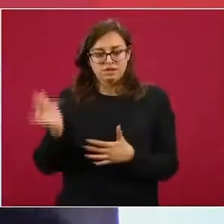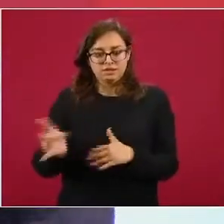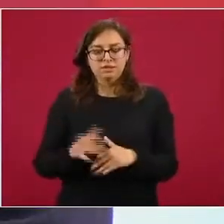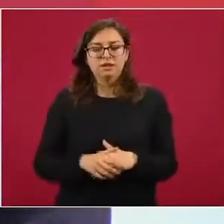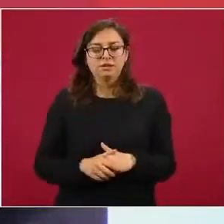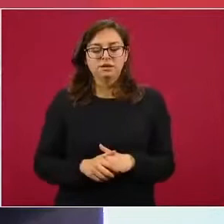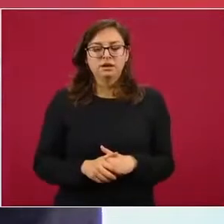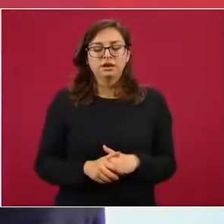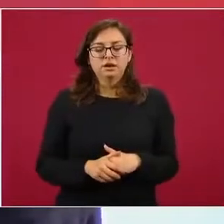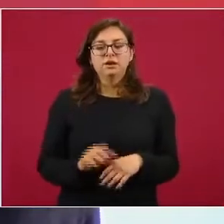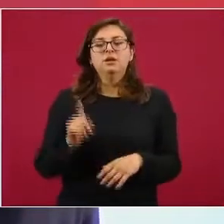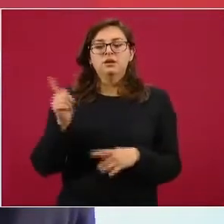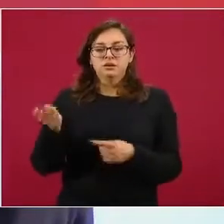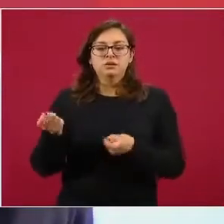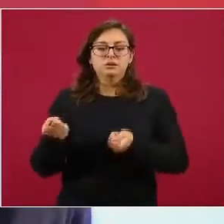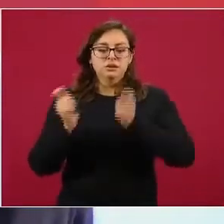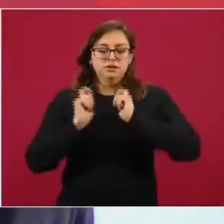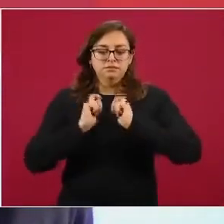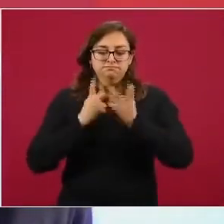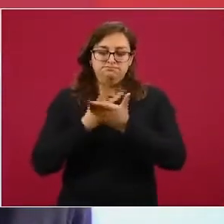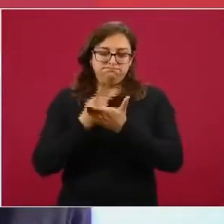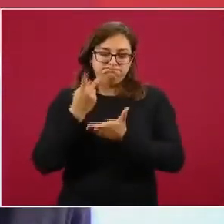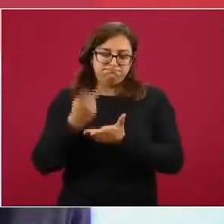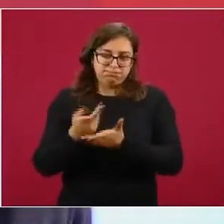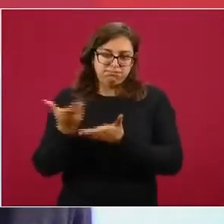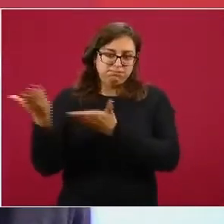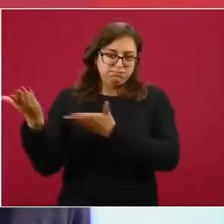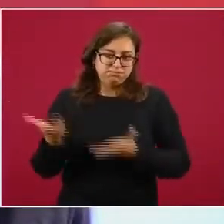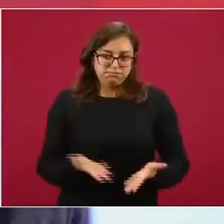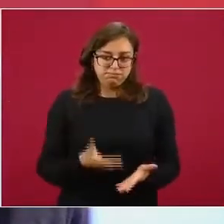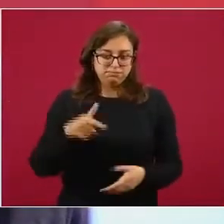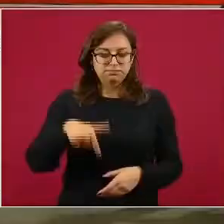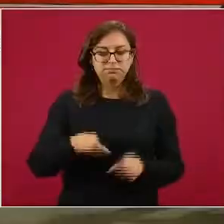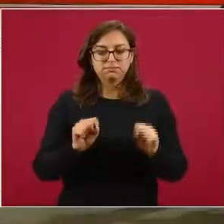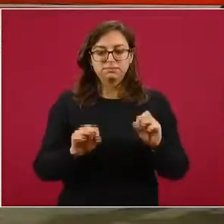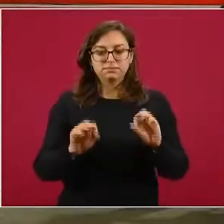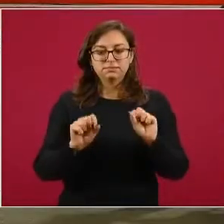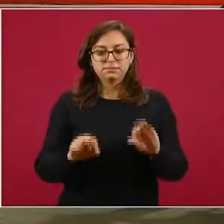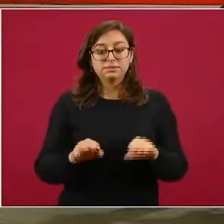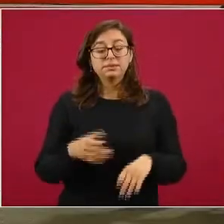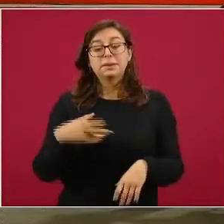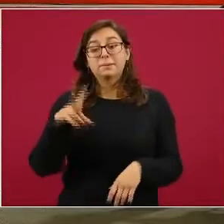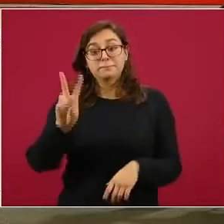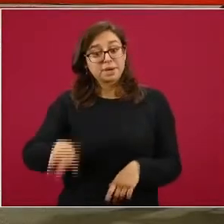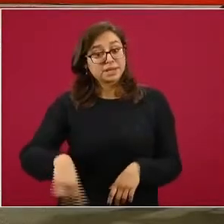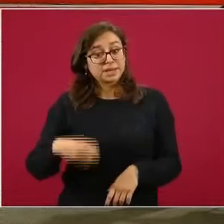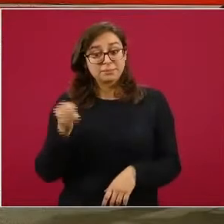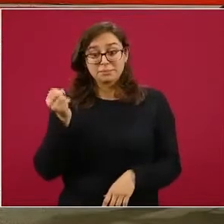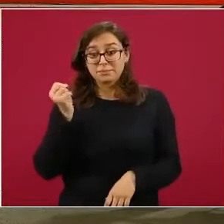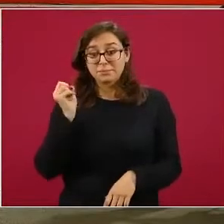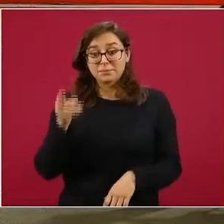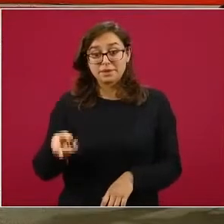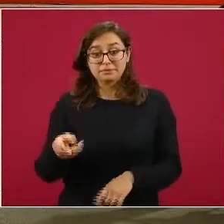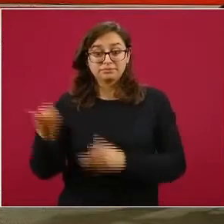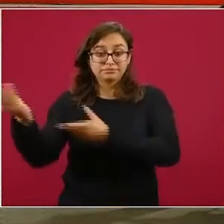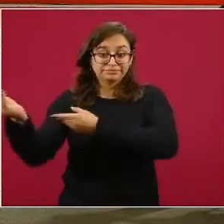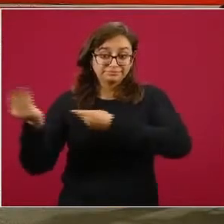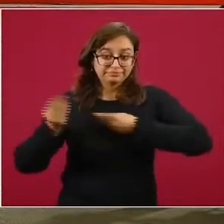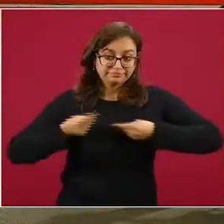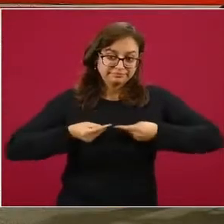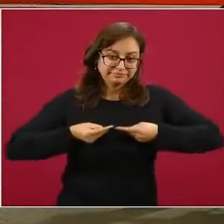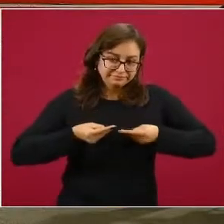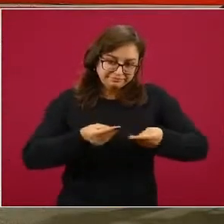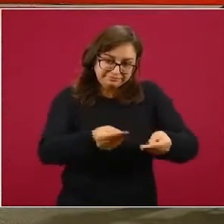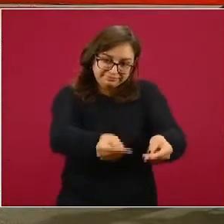haber otorgado el premio en nuestras oficinas. Pero insisto, es un privilegio que en mi caso tan sólo fui